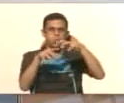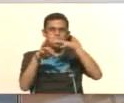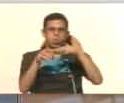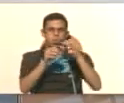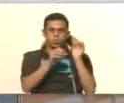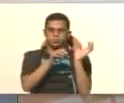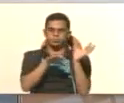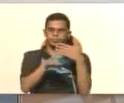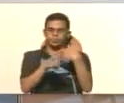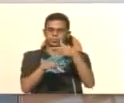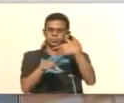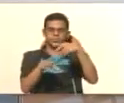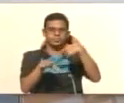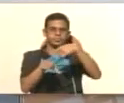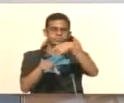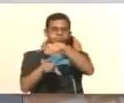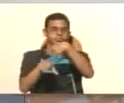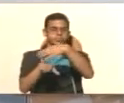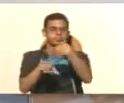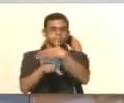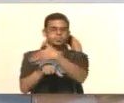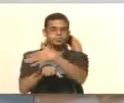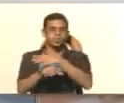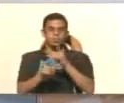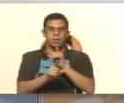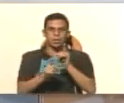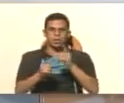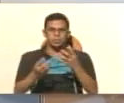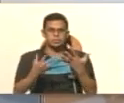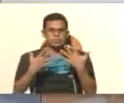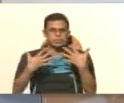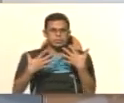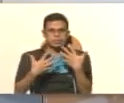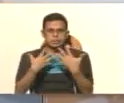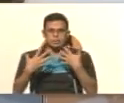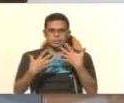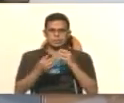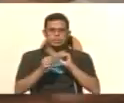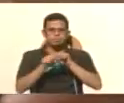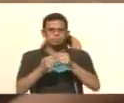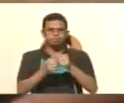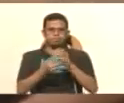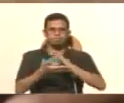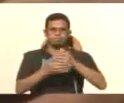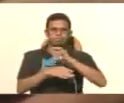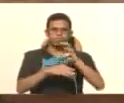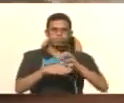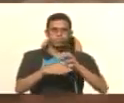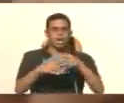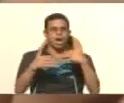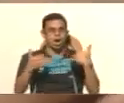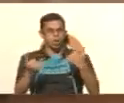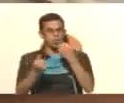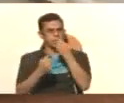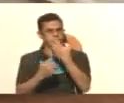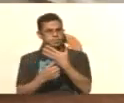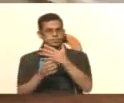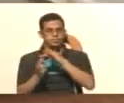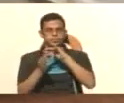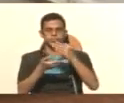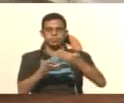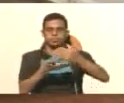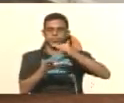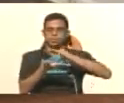quede limpio el ventilador para evitar sobrecalentamiento del procesador. Ahora sí, procedemos al cierre. Una vez